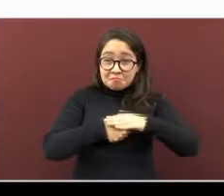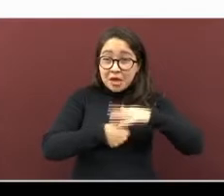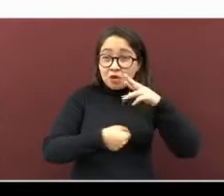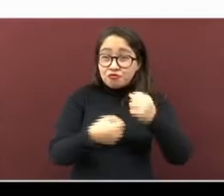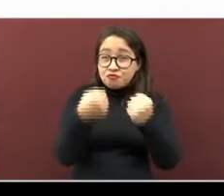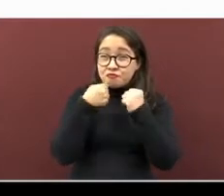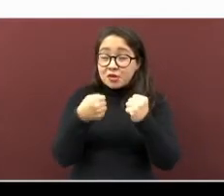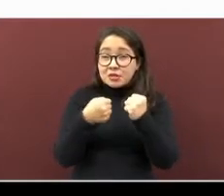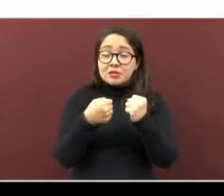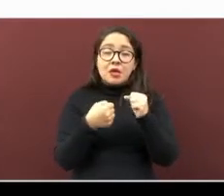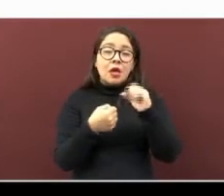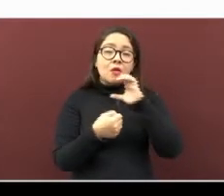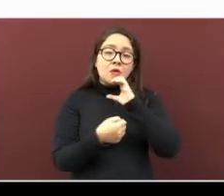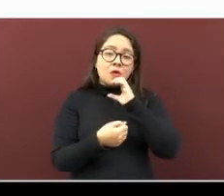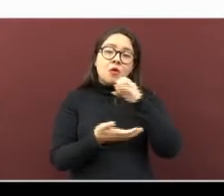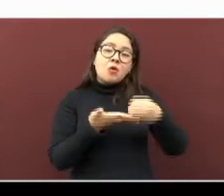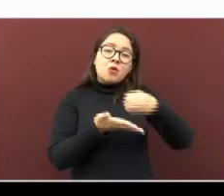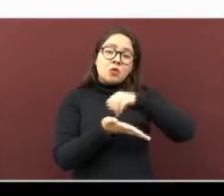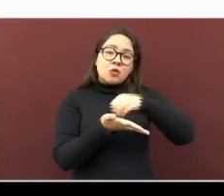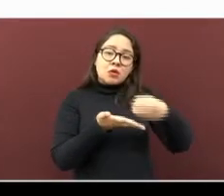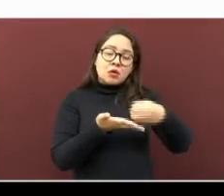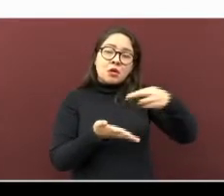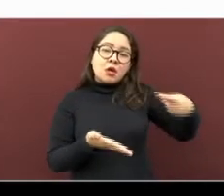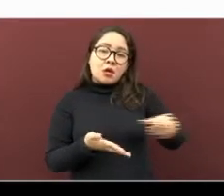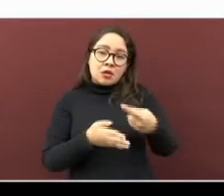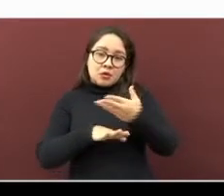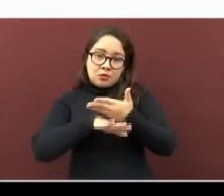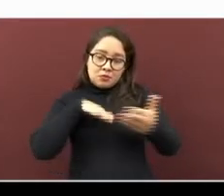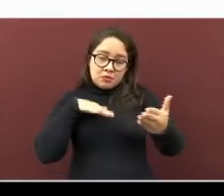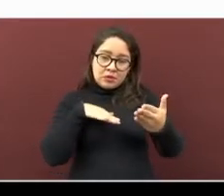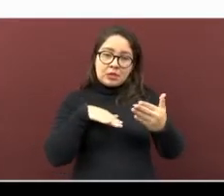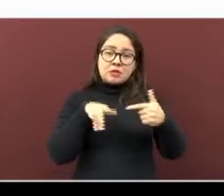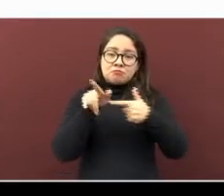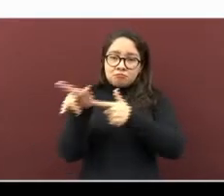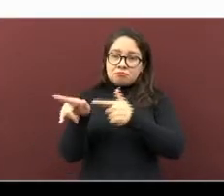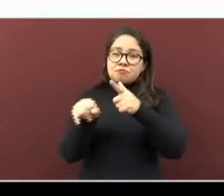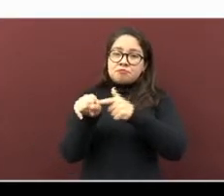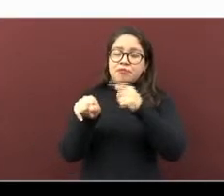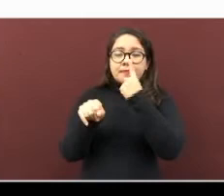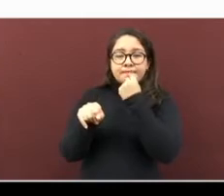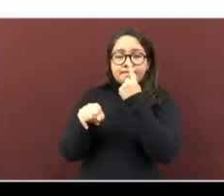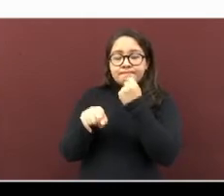como Córdoba, Orizaba, Río Blanco, que se mantienen en rojo.